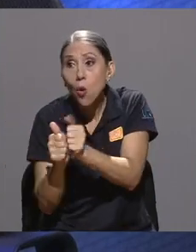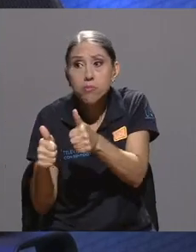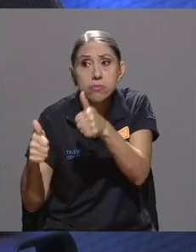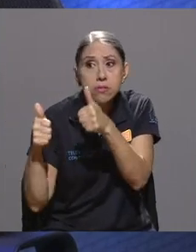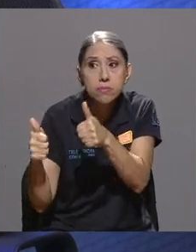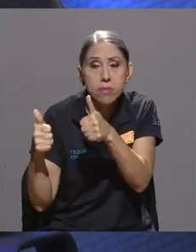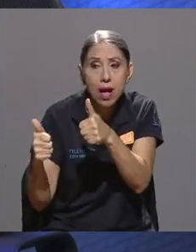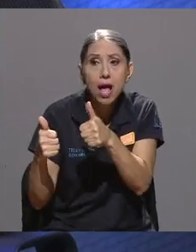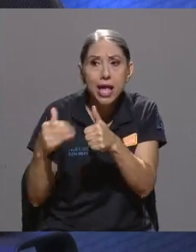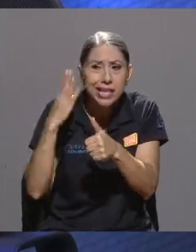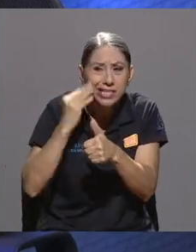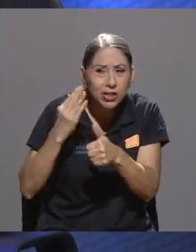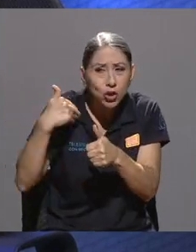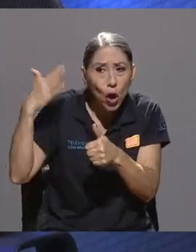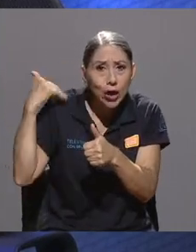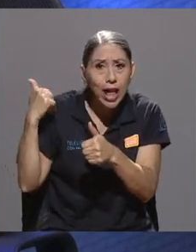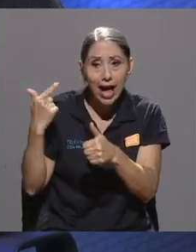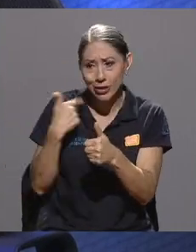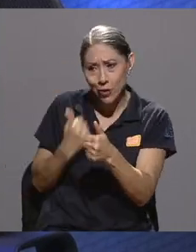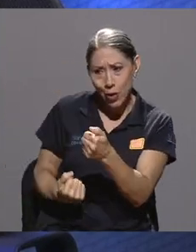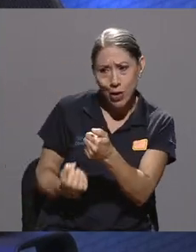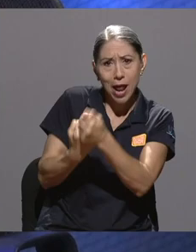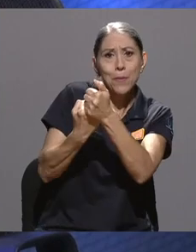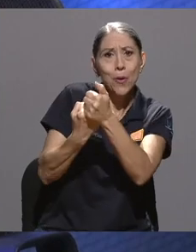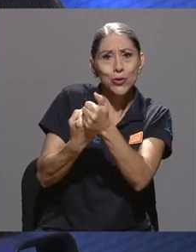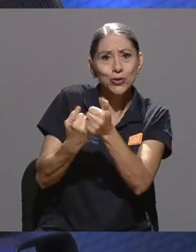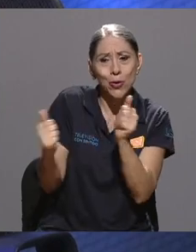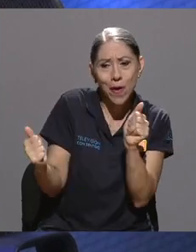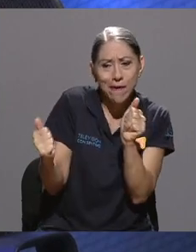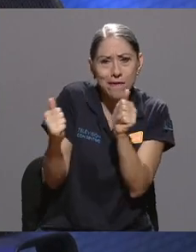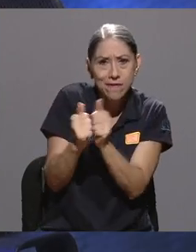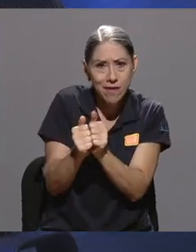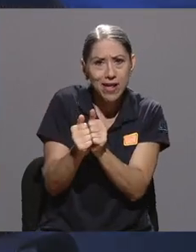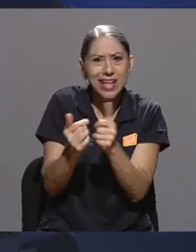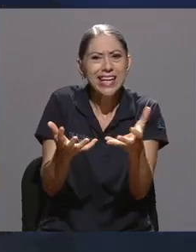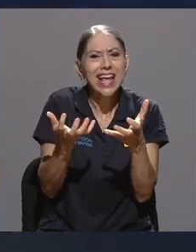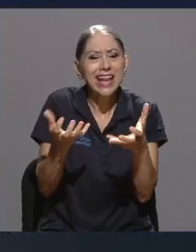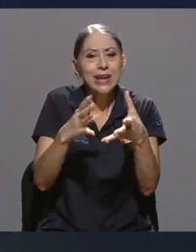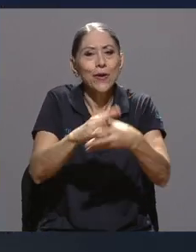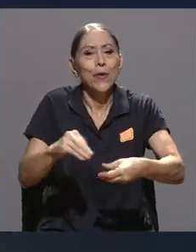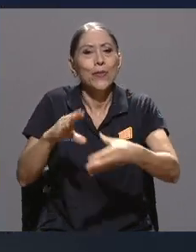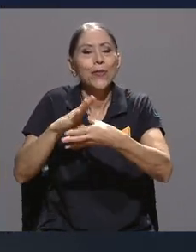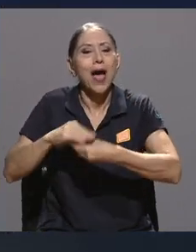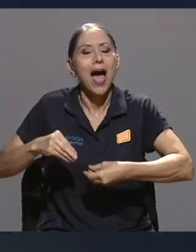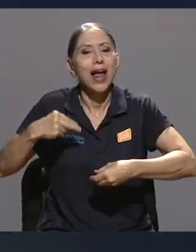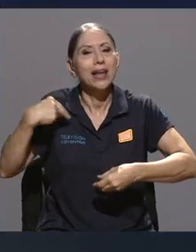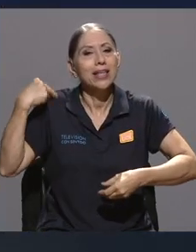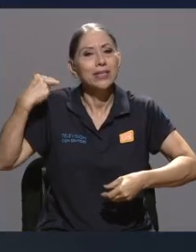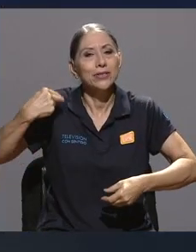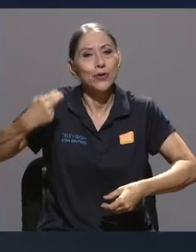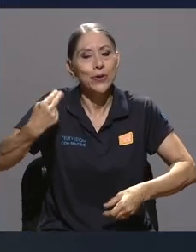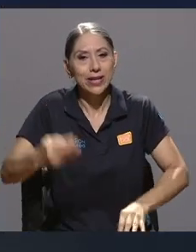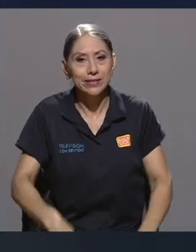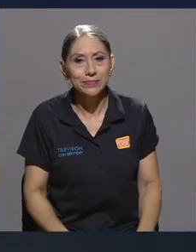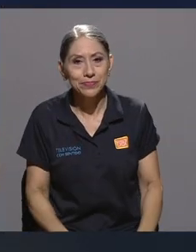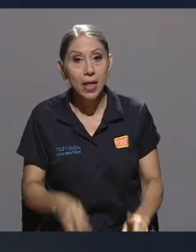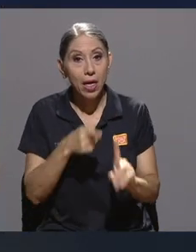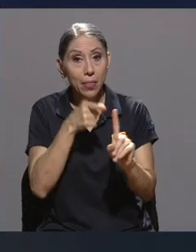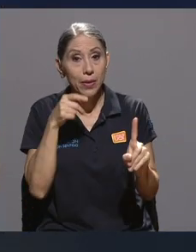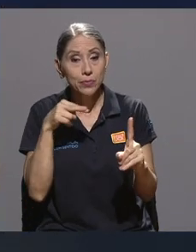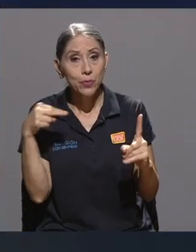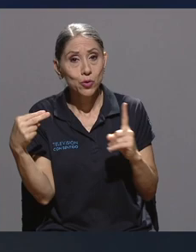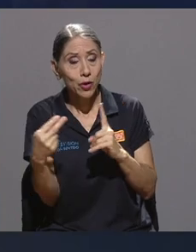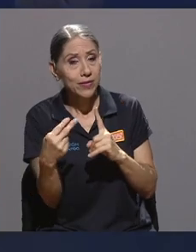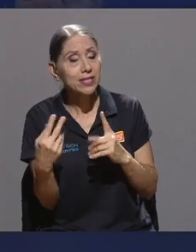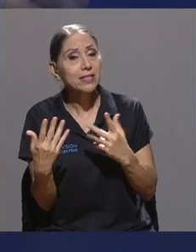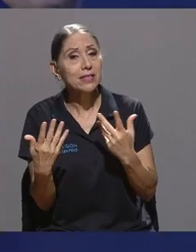yo también me mando a producir, pero es eso, las ganas de querer contar historias. Y desde un punto de vista que es